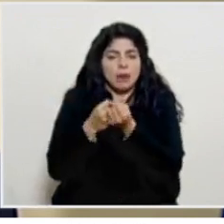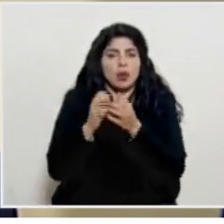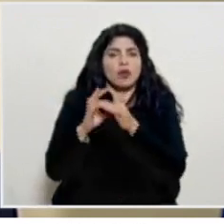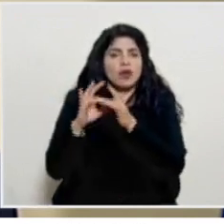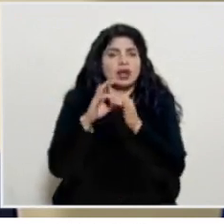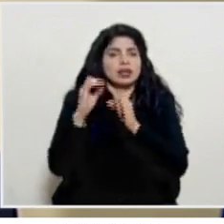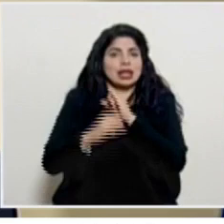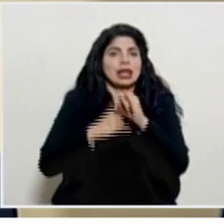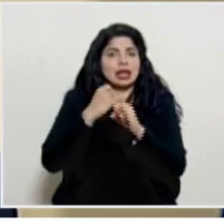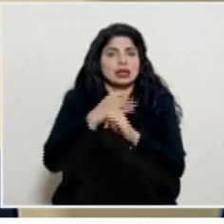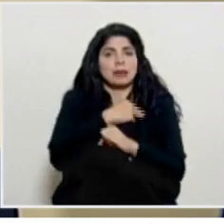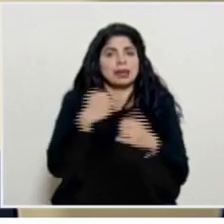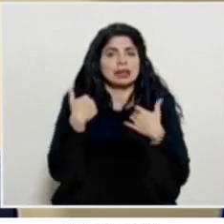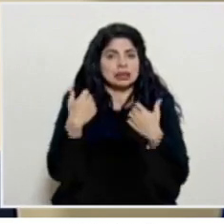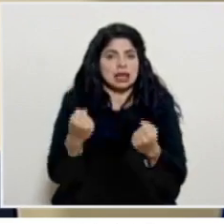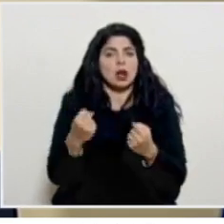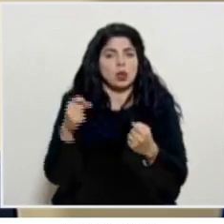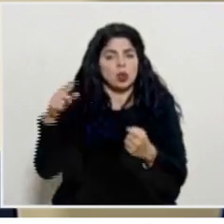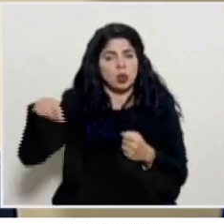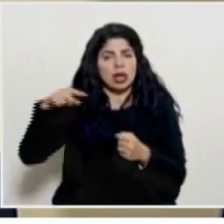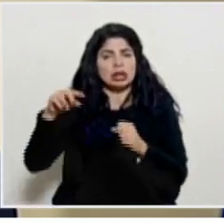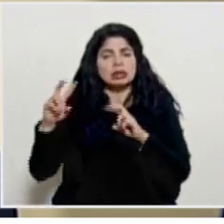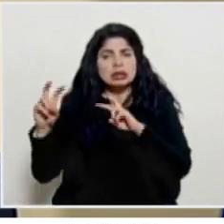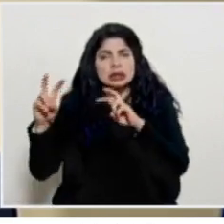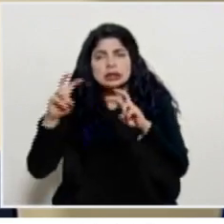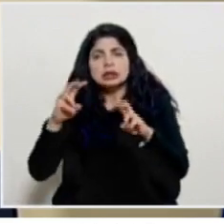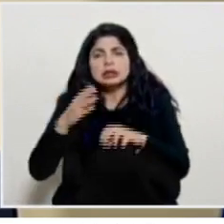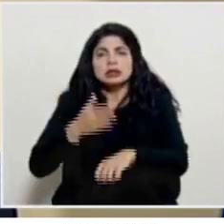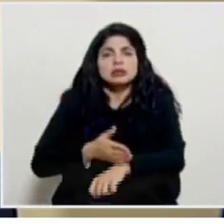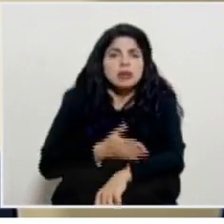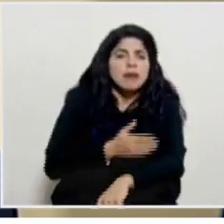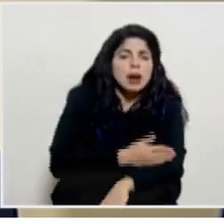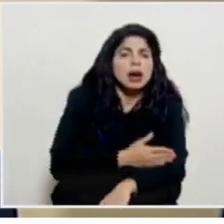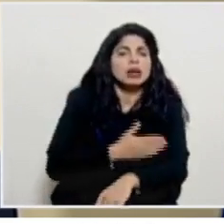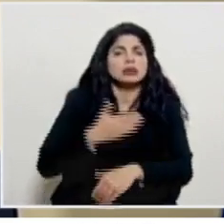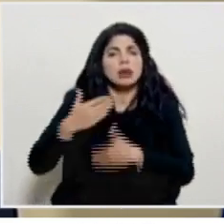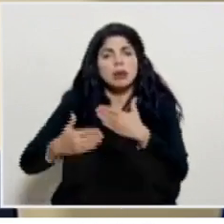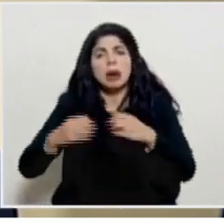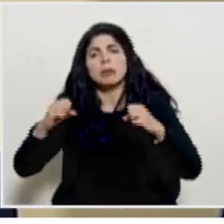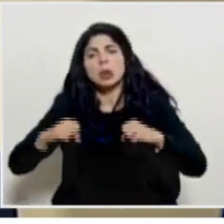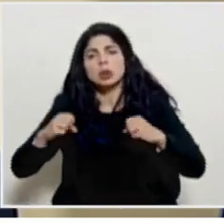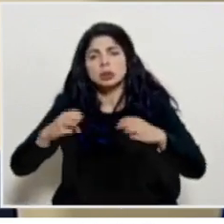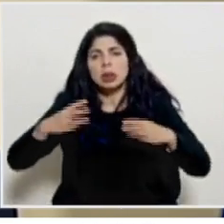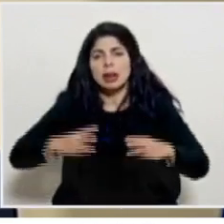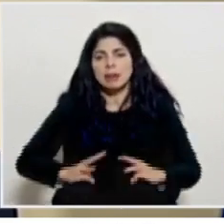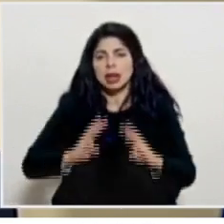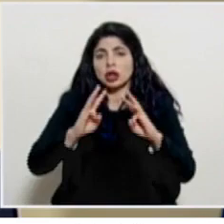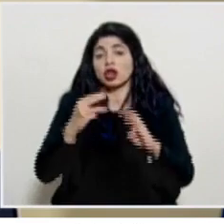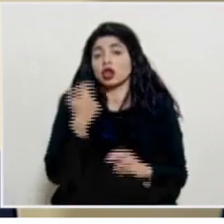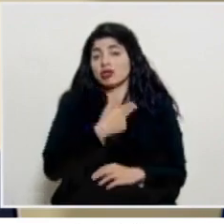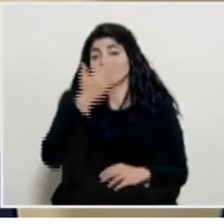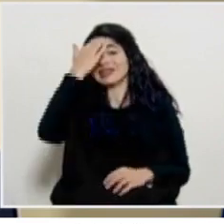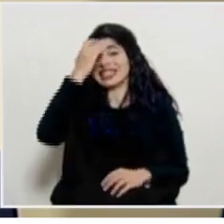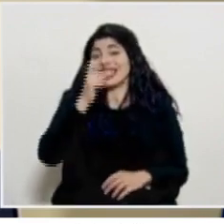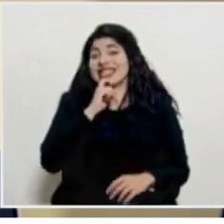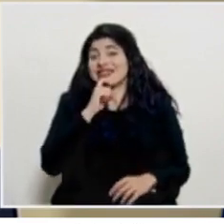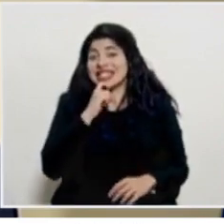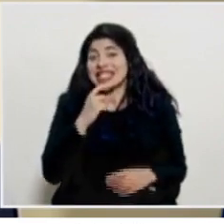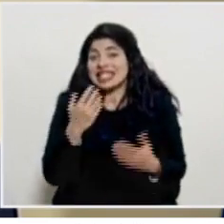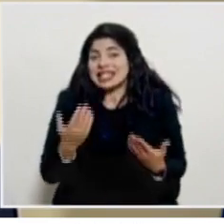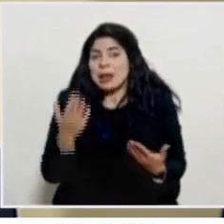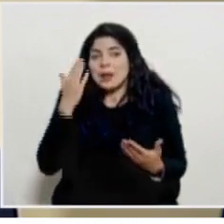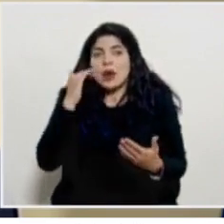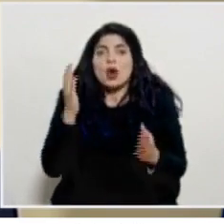relaciones internacionales del ministerio de salud dándole seguimiento a todo lo que es el avance en estos posibles mecanismos sabemos que es difícil al no existir